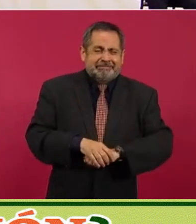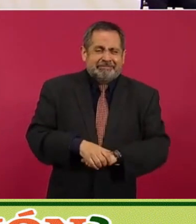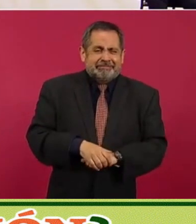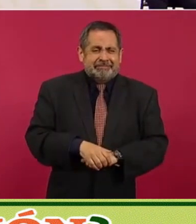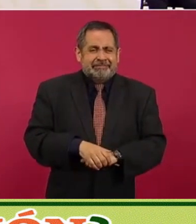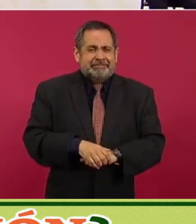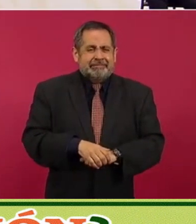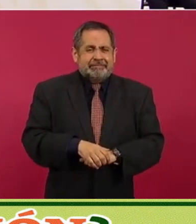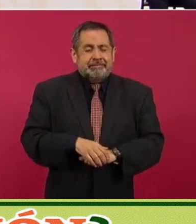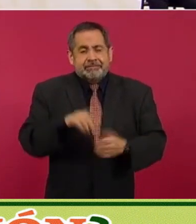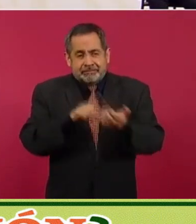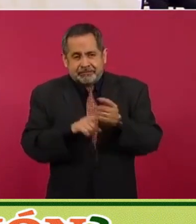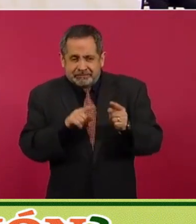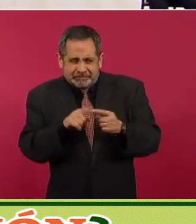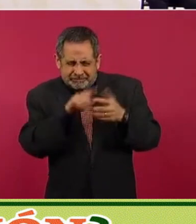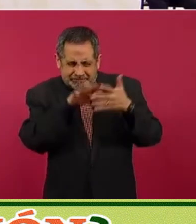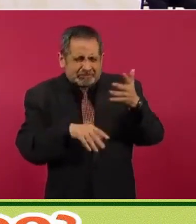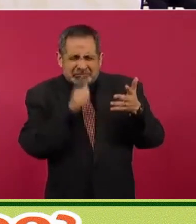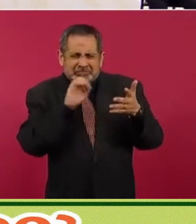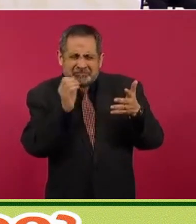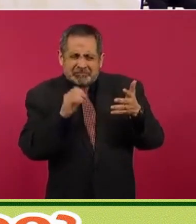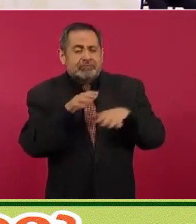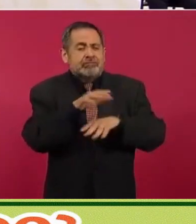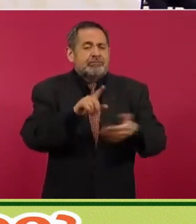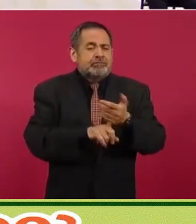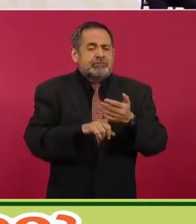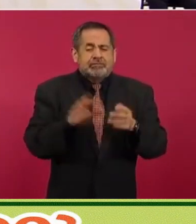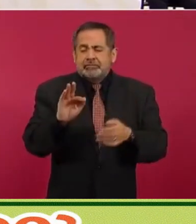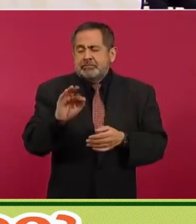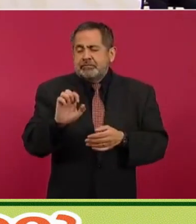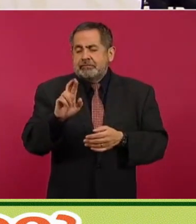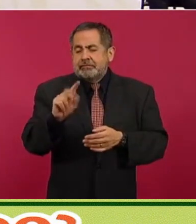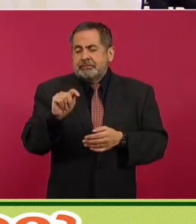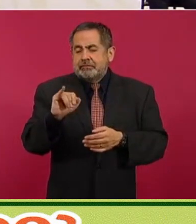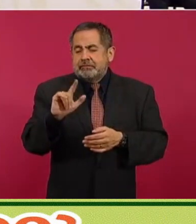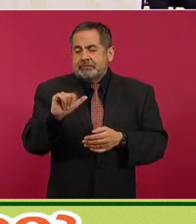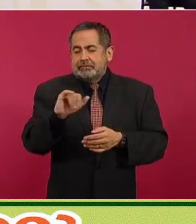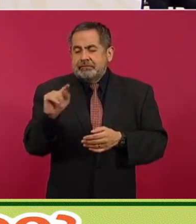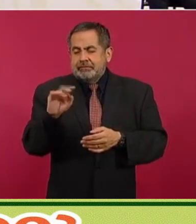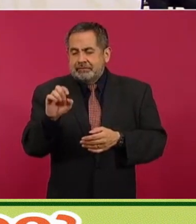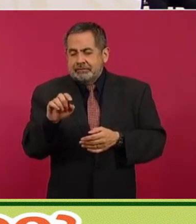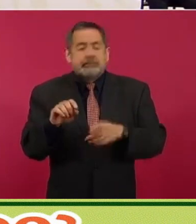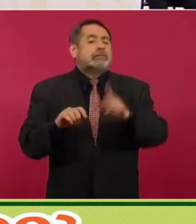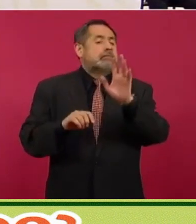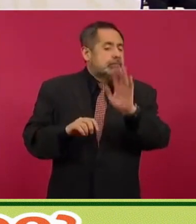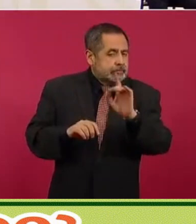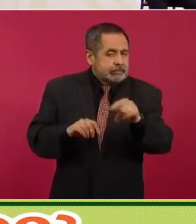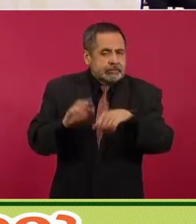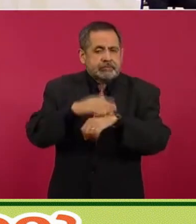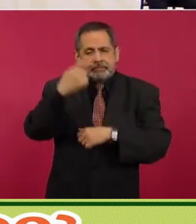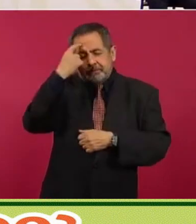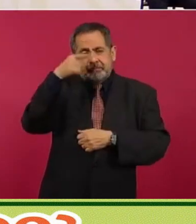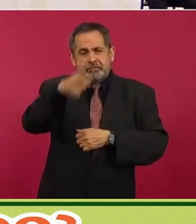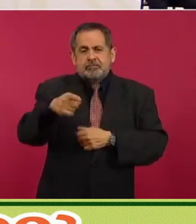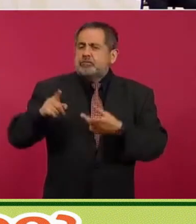Esto de fertilizantes no sé, pero me imagino que es… Ah, porque sacaron, que